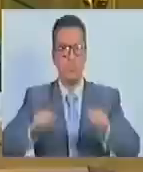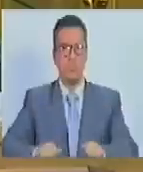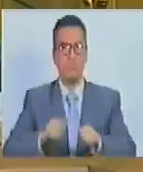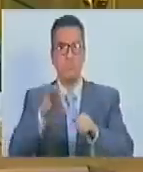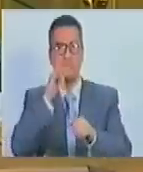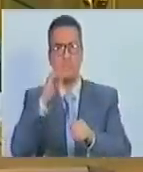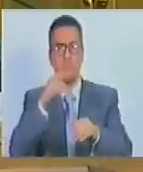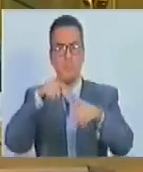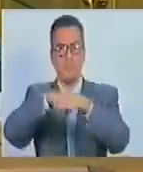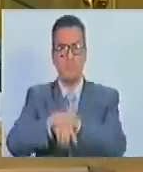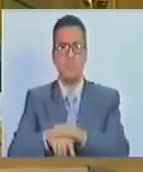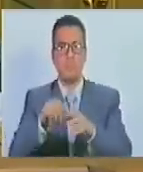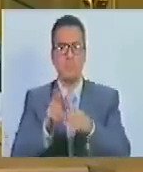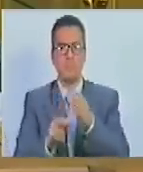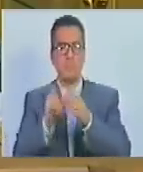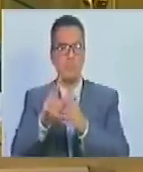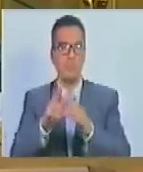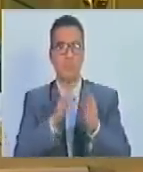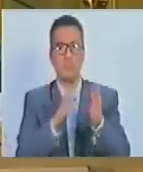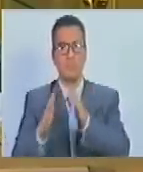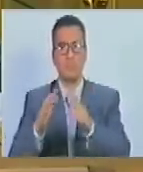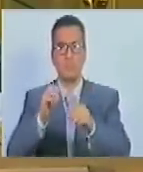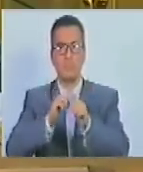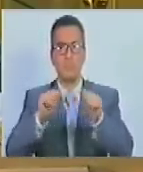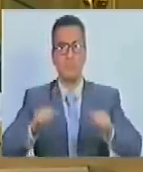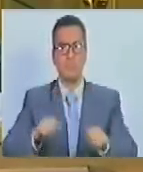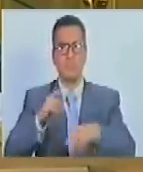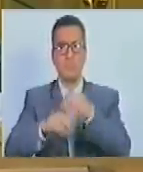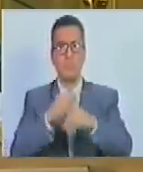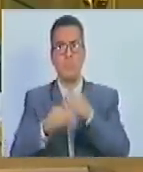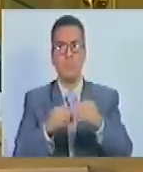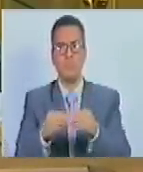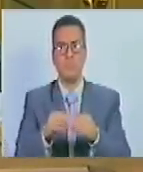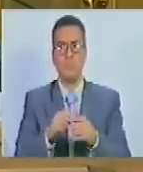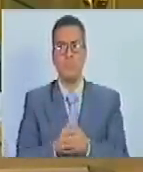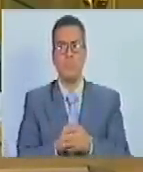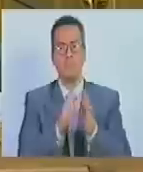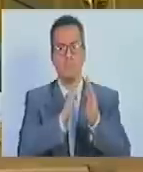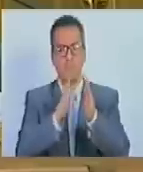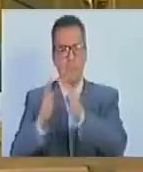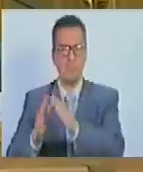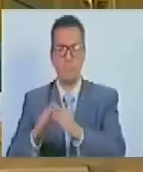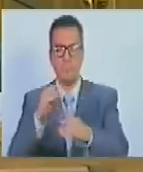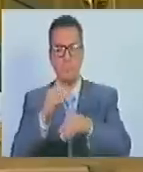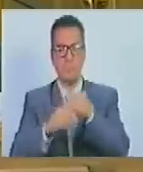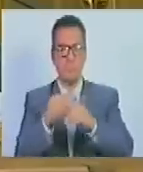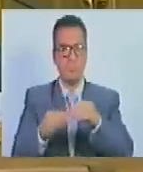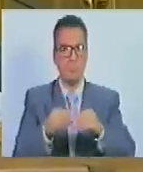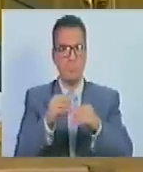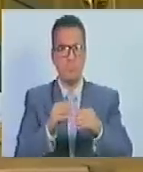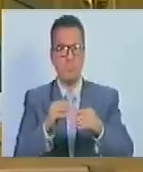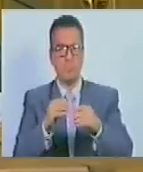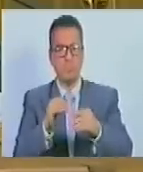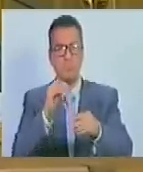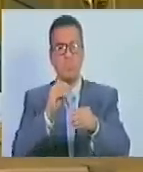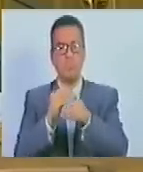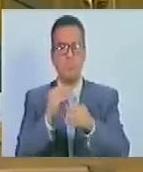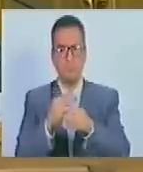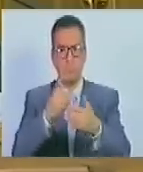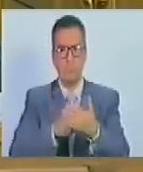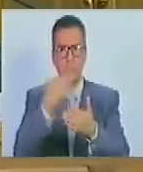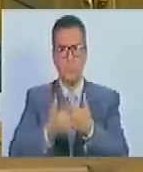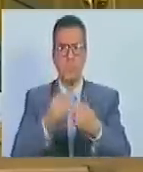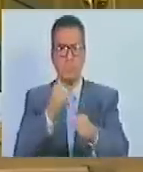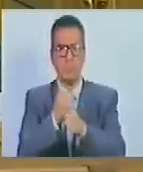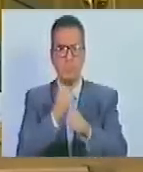comunitario interno. 3. Coordinar y articular todo lo referido a la organización, funcionamiento y ejecución de los planes